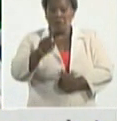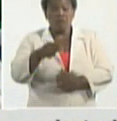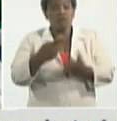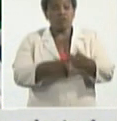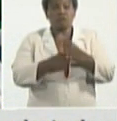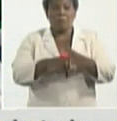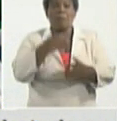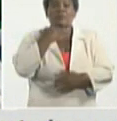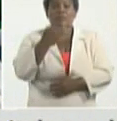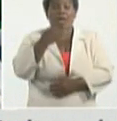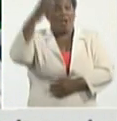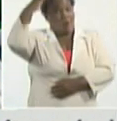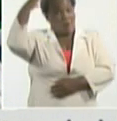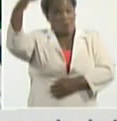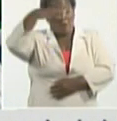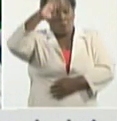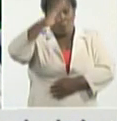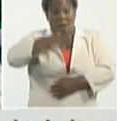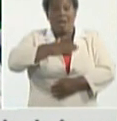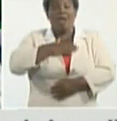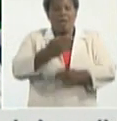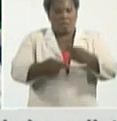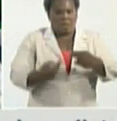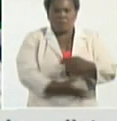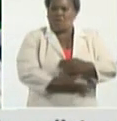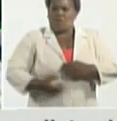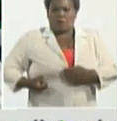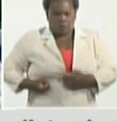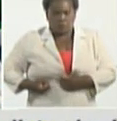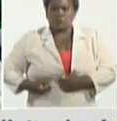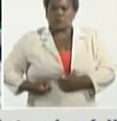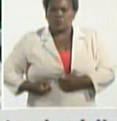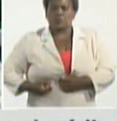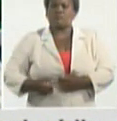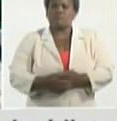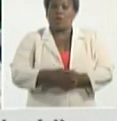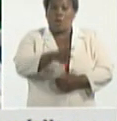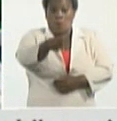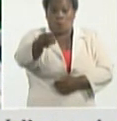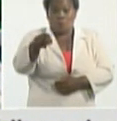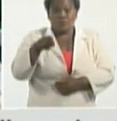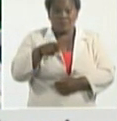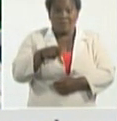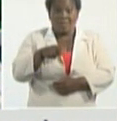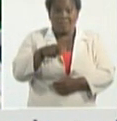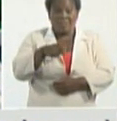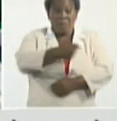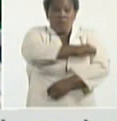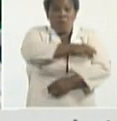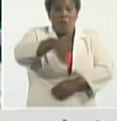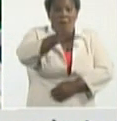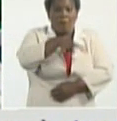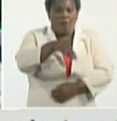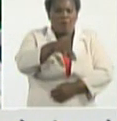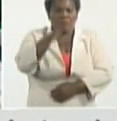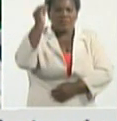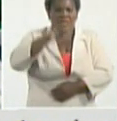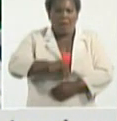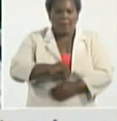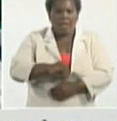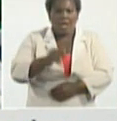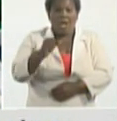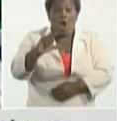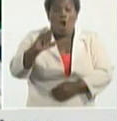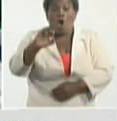cubano hace un esfuerzo si ustedes se pueden imaginar los costos que está teniendo esta pandemia